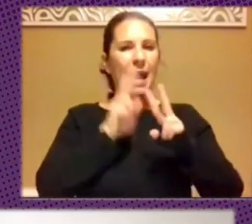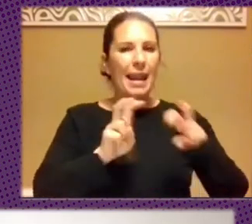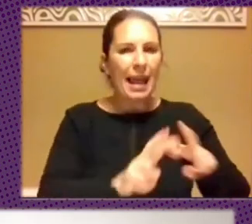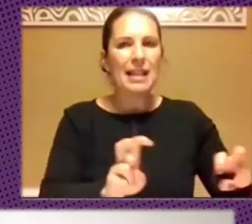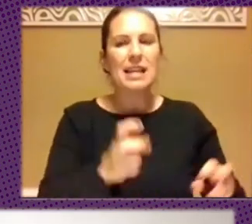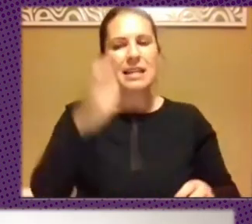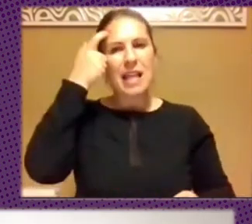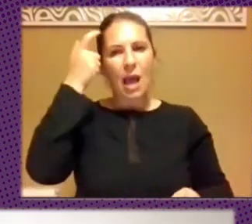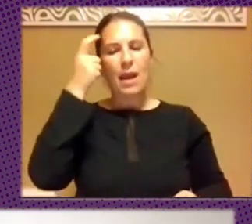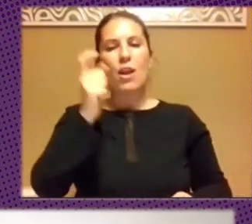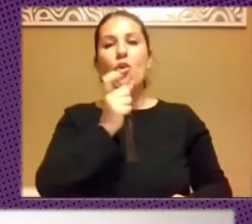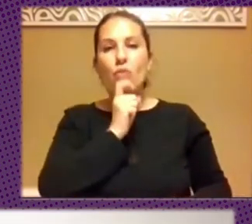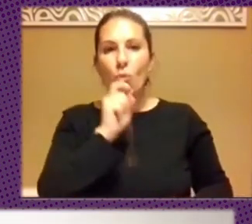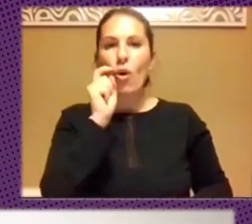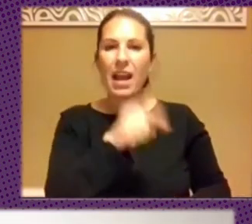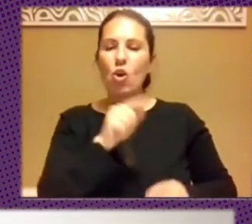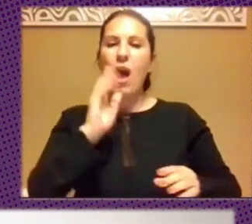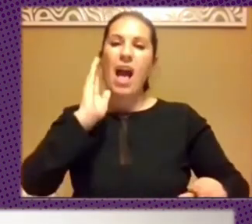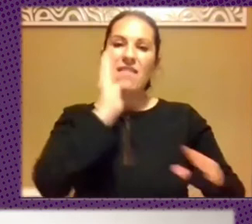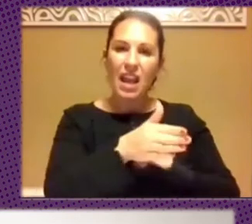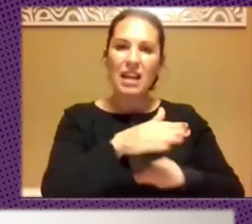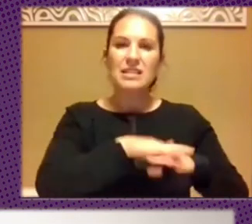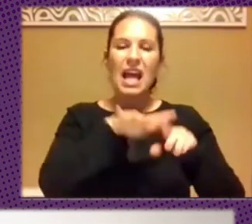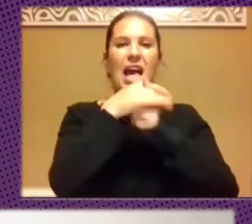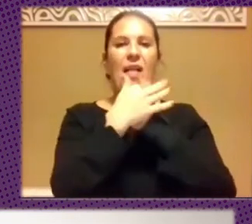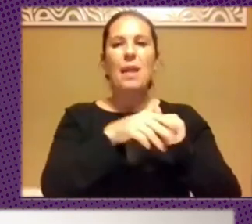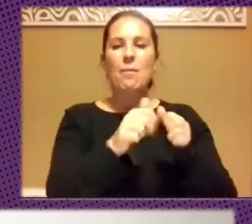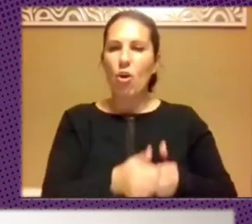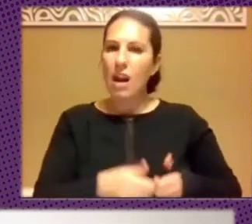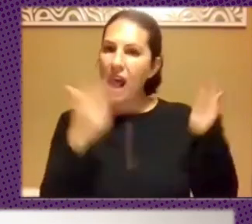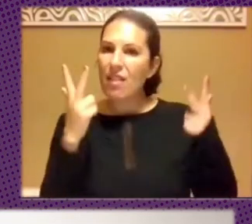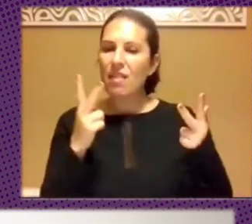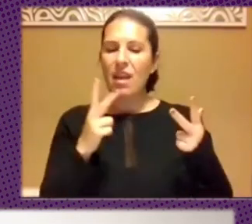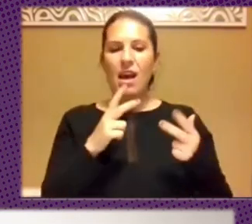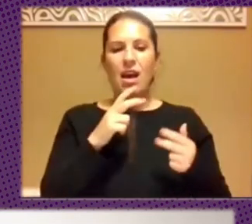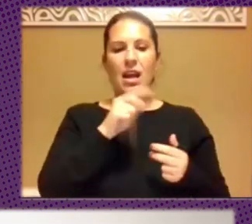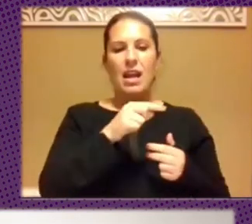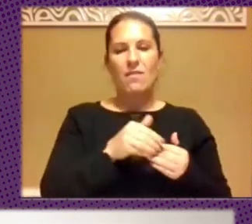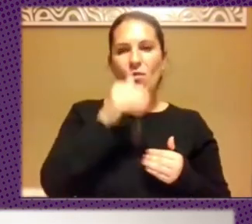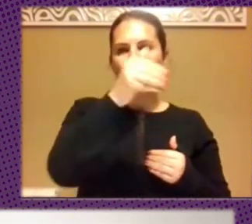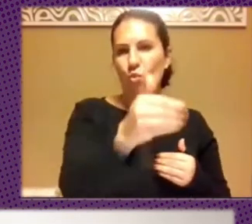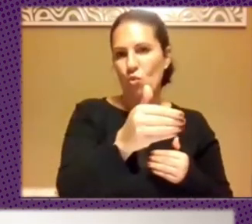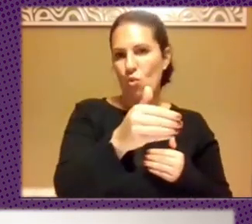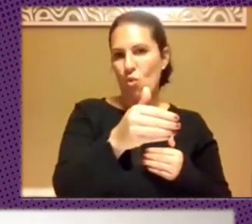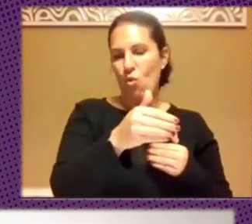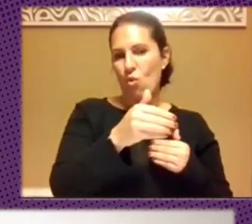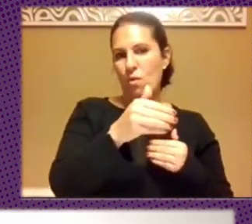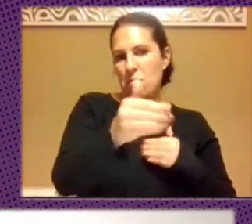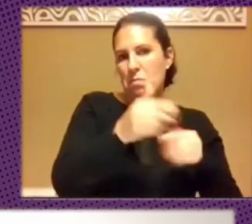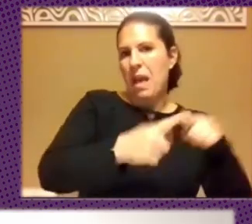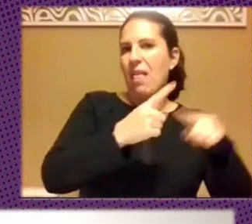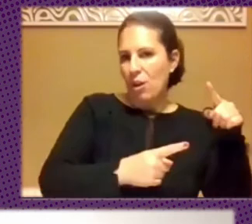cómo esa coyuntura va a afectar el estado de la democracia en el curso de un futuro a mediano plazo, sino que la